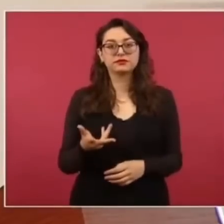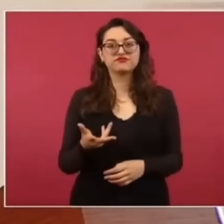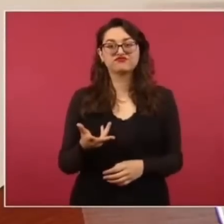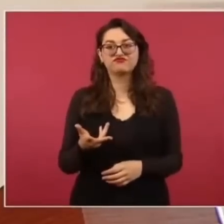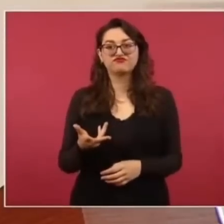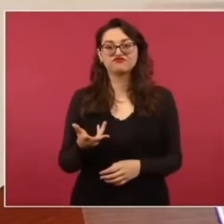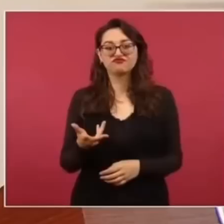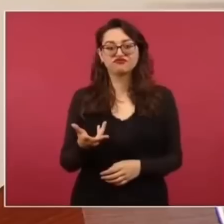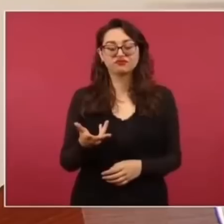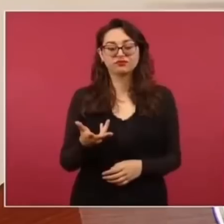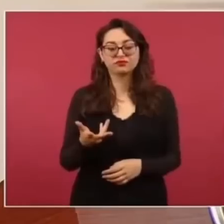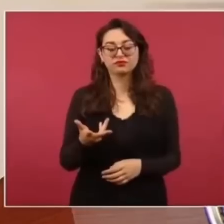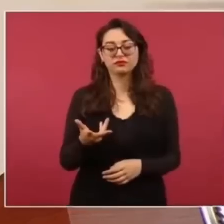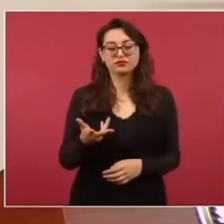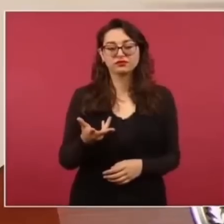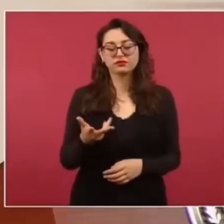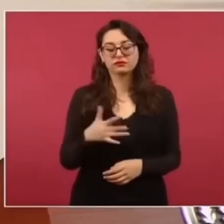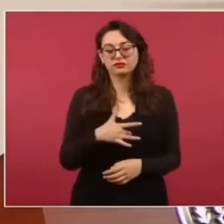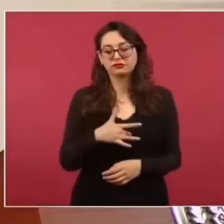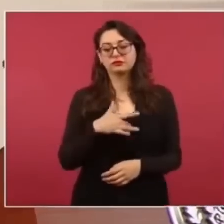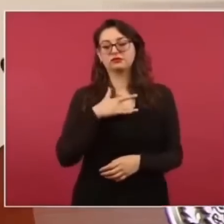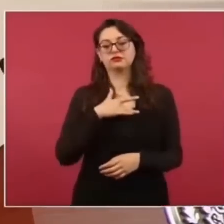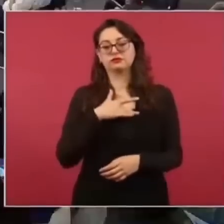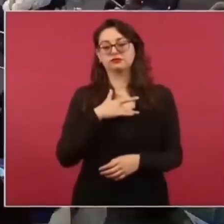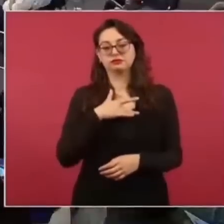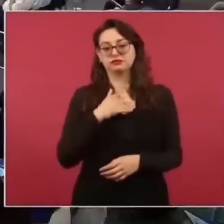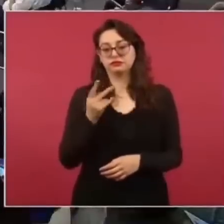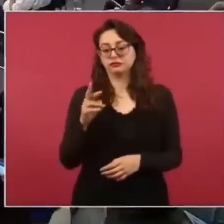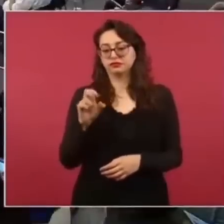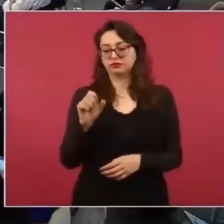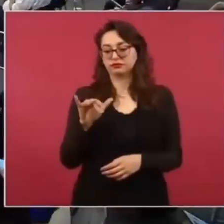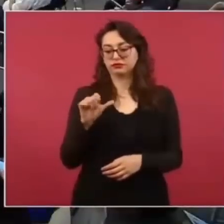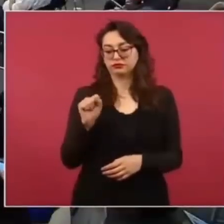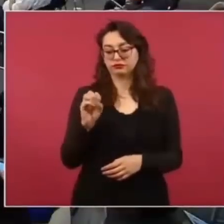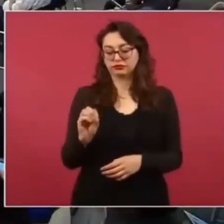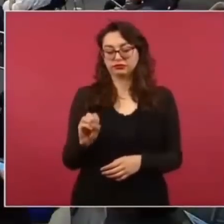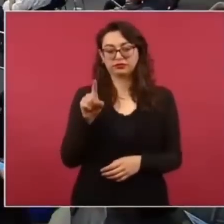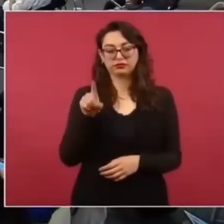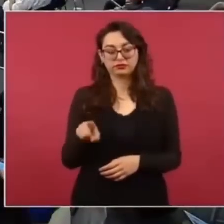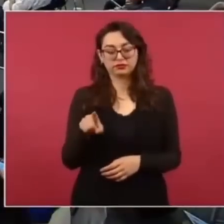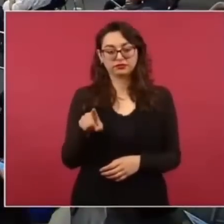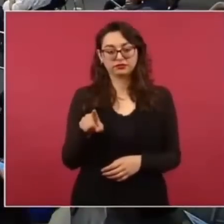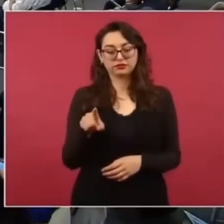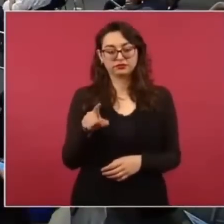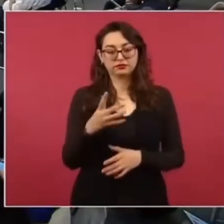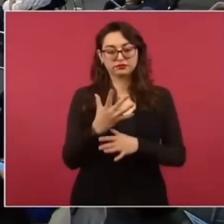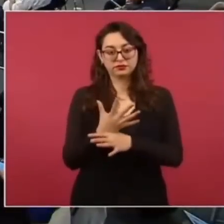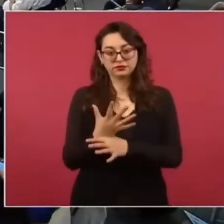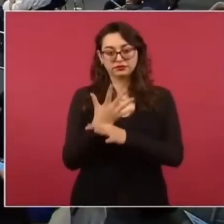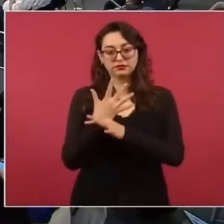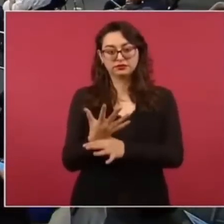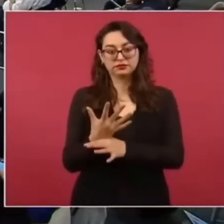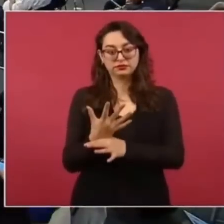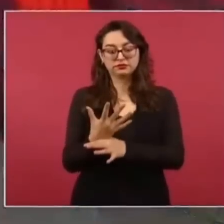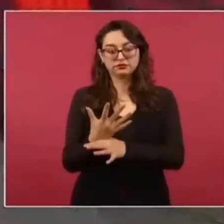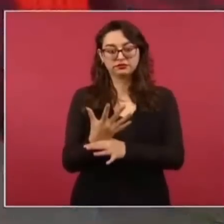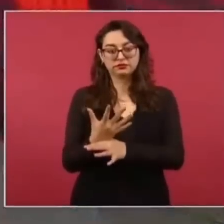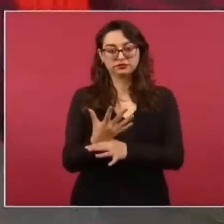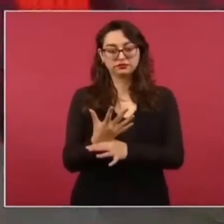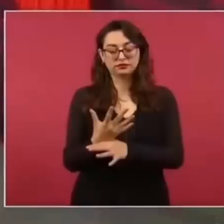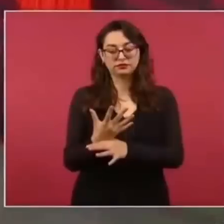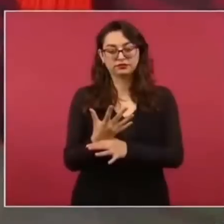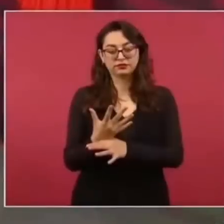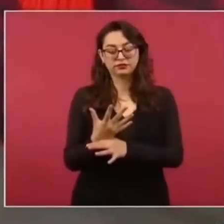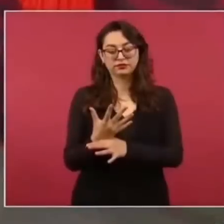válida, el proceso decía, nosotros no